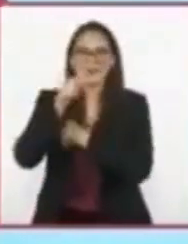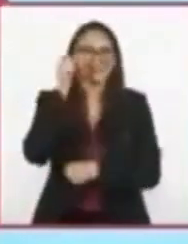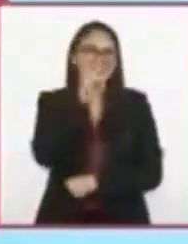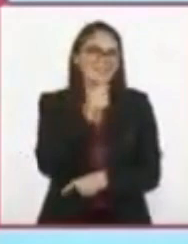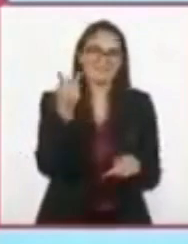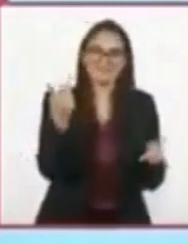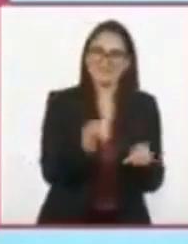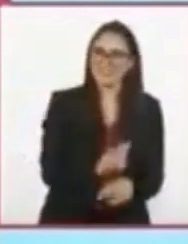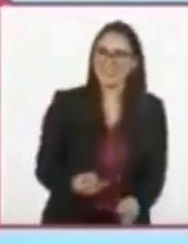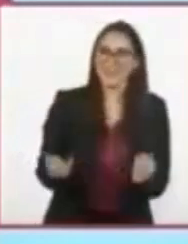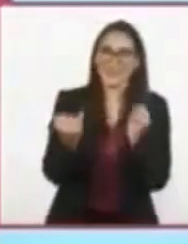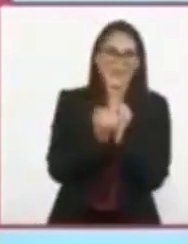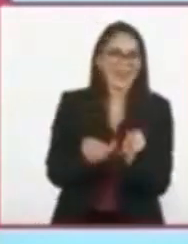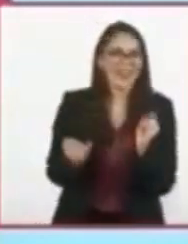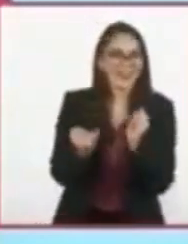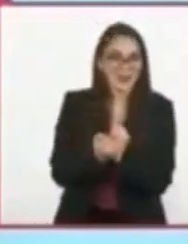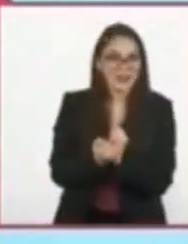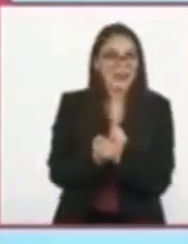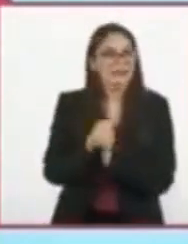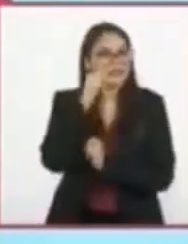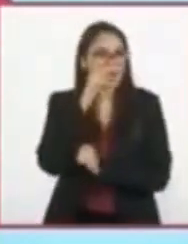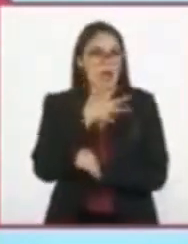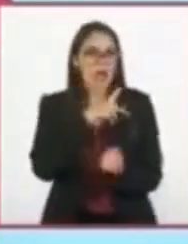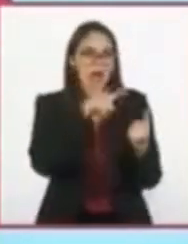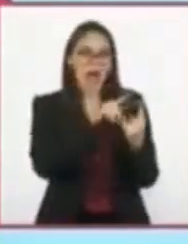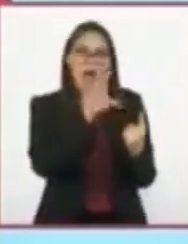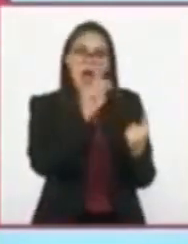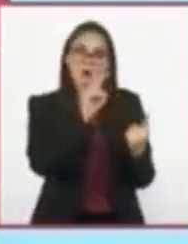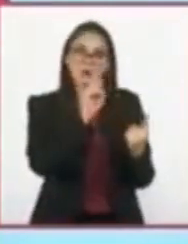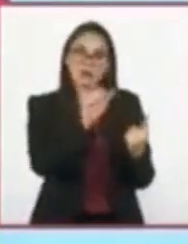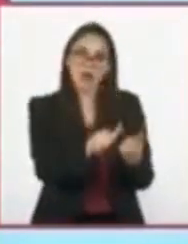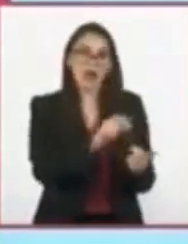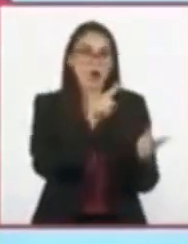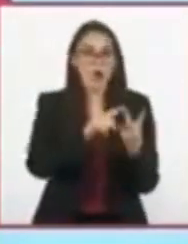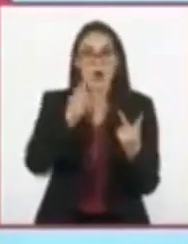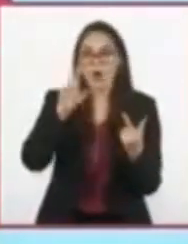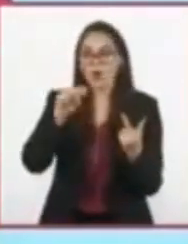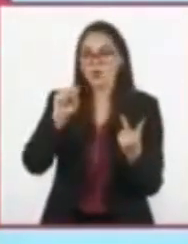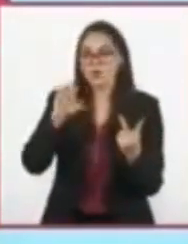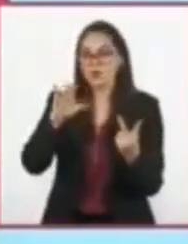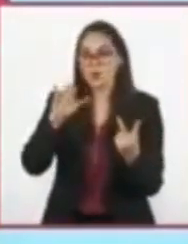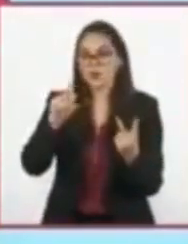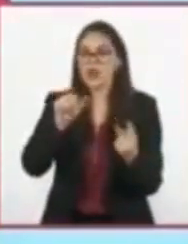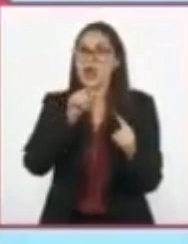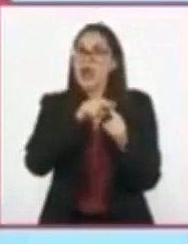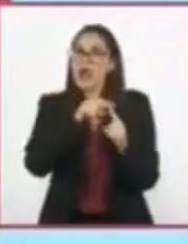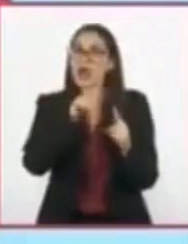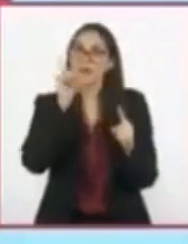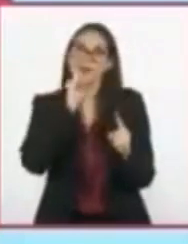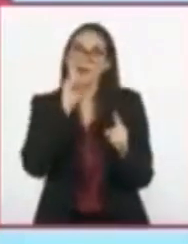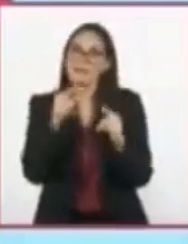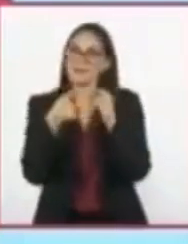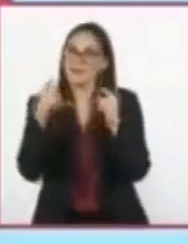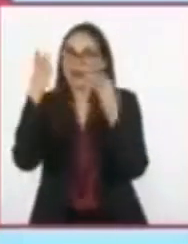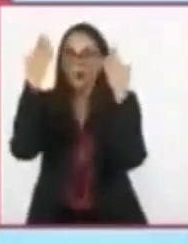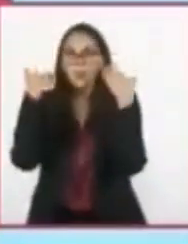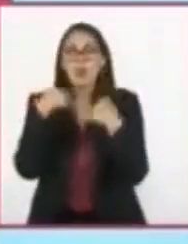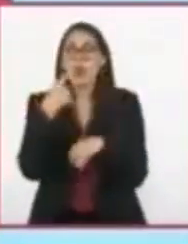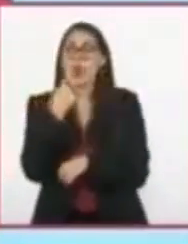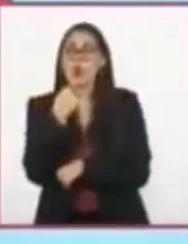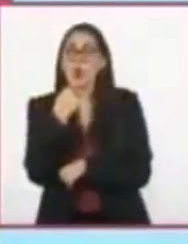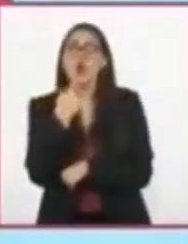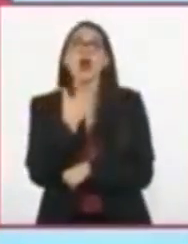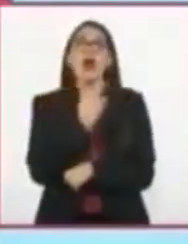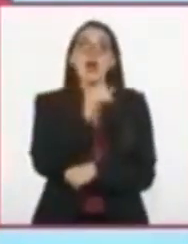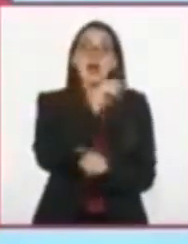siempre hay causas y consecuencias. Por ejemplo, en Caperucita Roja, la causa de que Caperucita llegue después del lobo